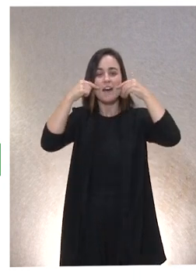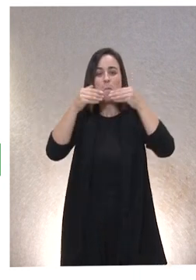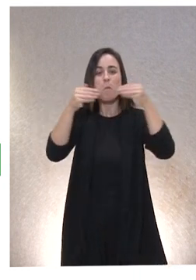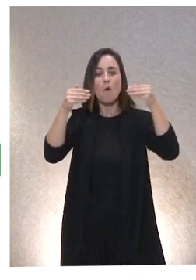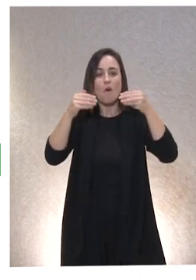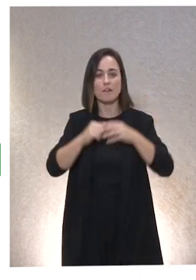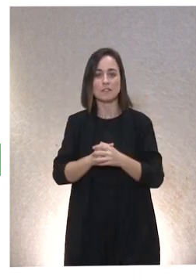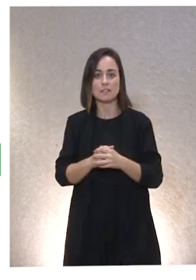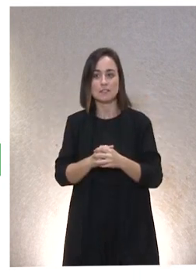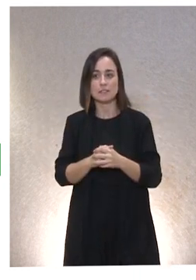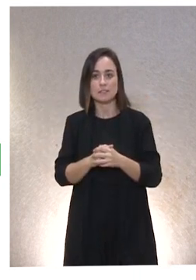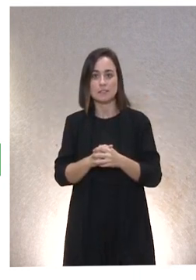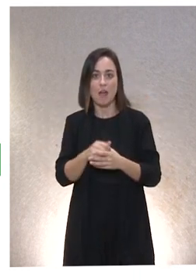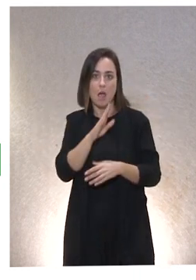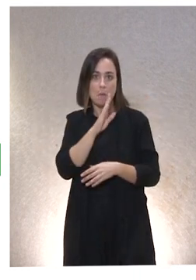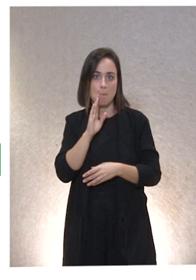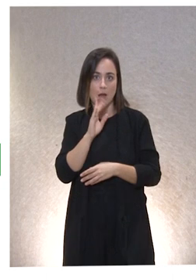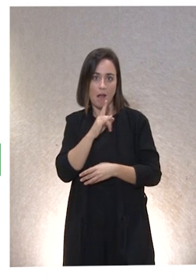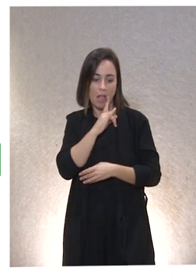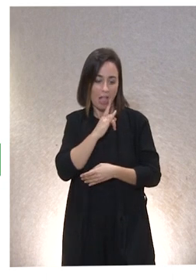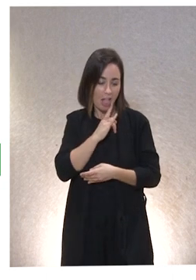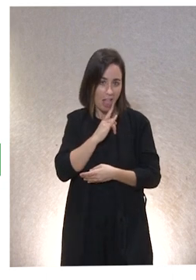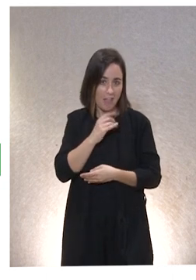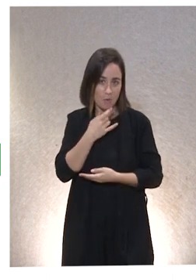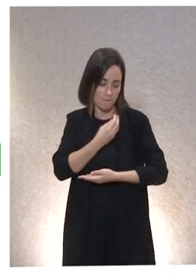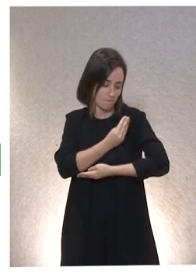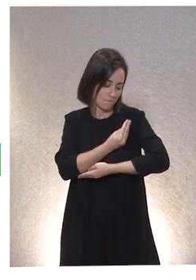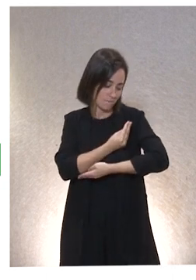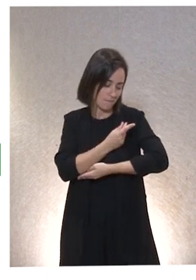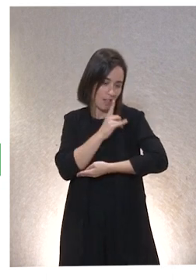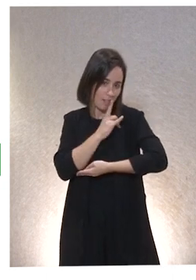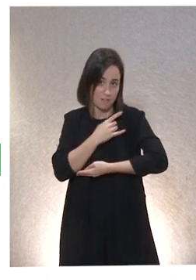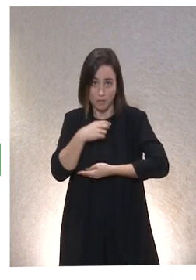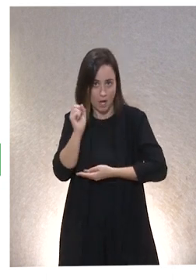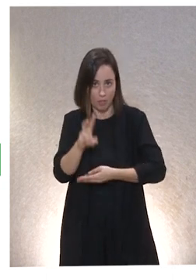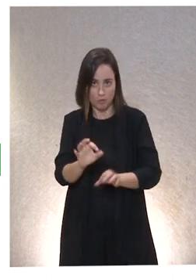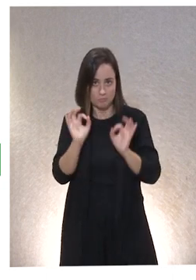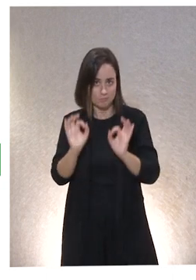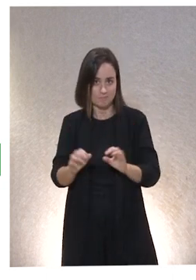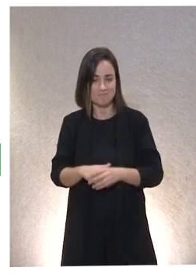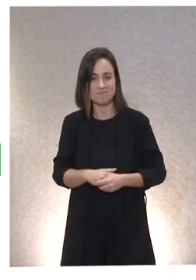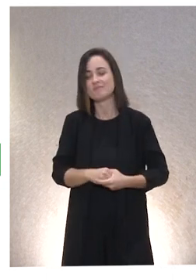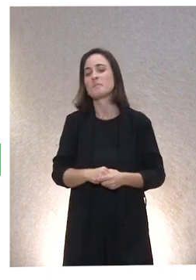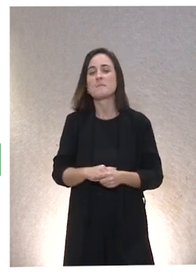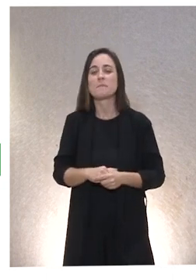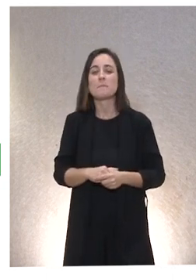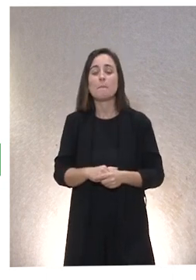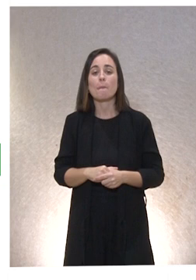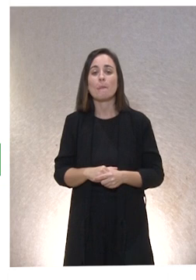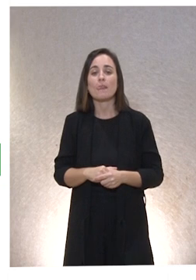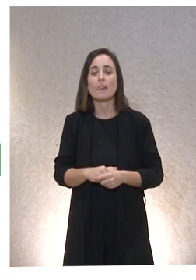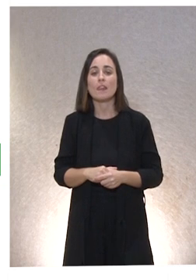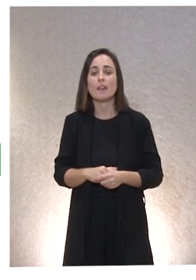y a su madre se le cae la baba con absoluta razón. Y de momento